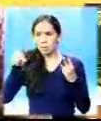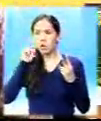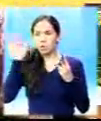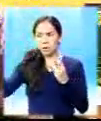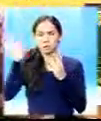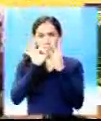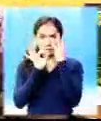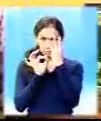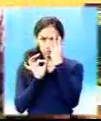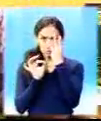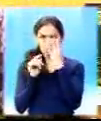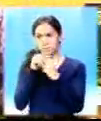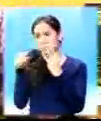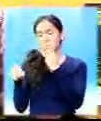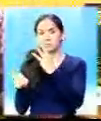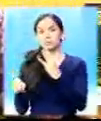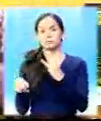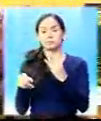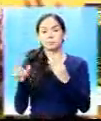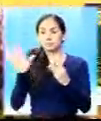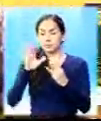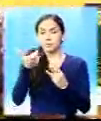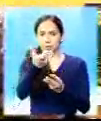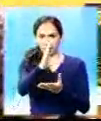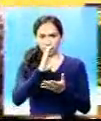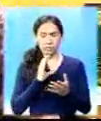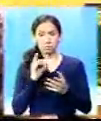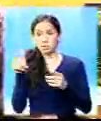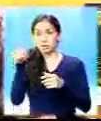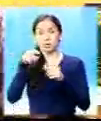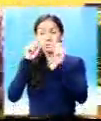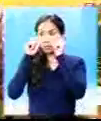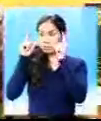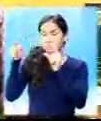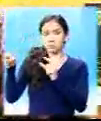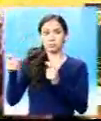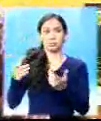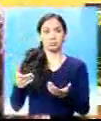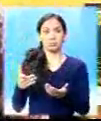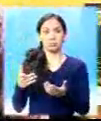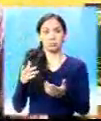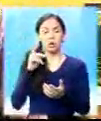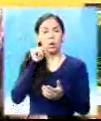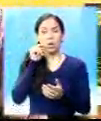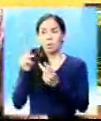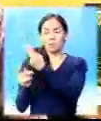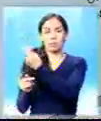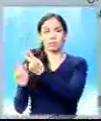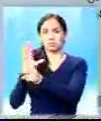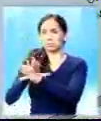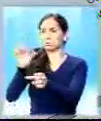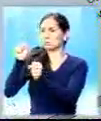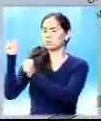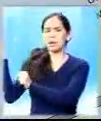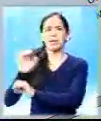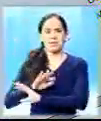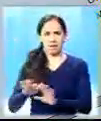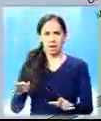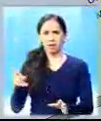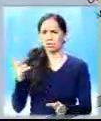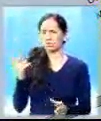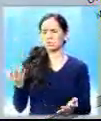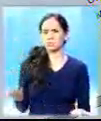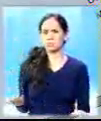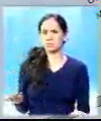cargo, y que cabalmente después, para nuestra sorpresa, resulta que fueron los dos detenidos. El informante